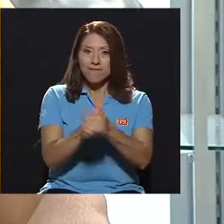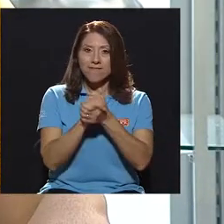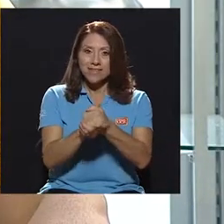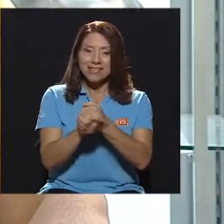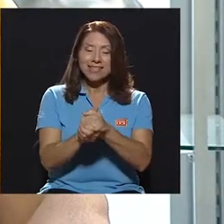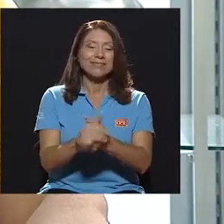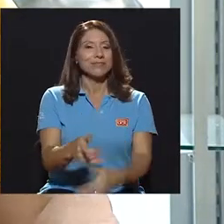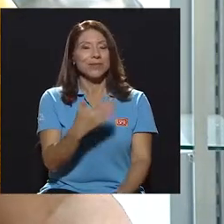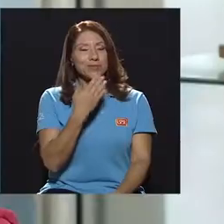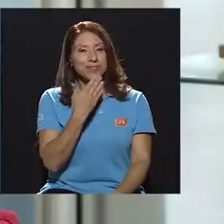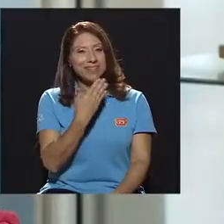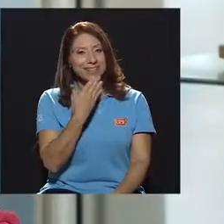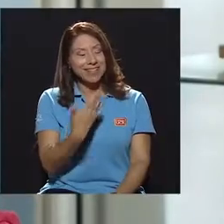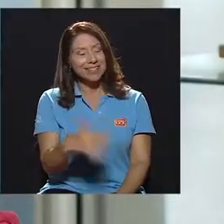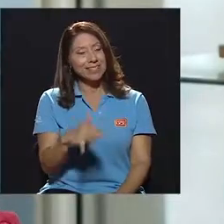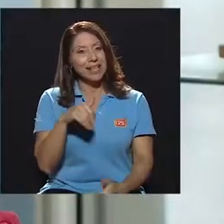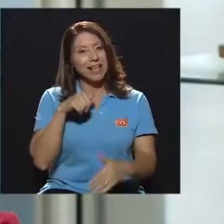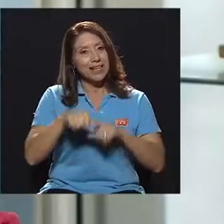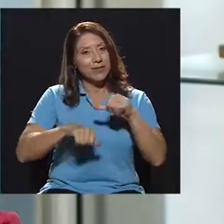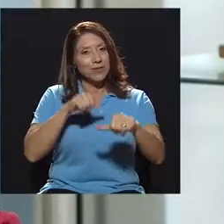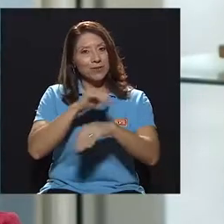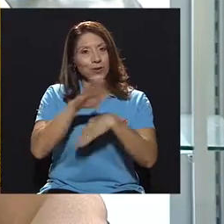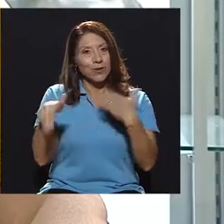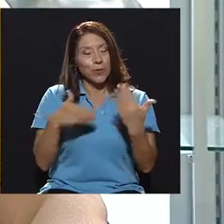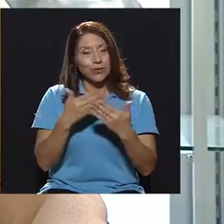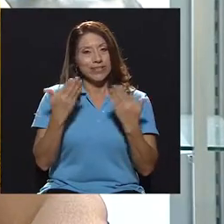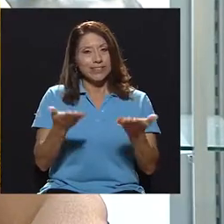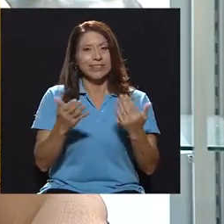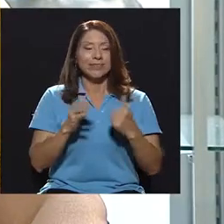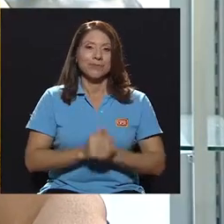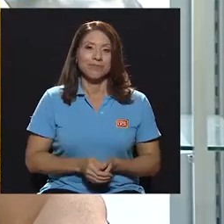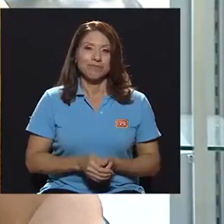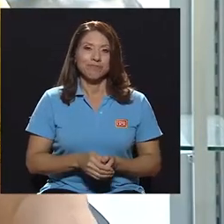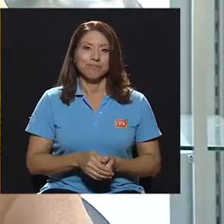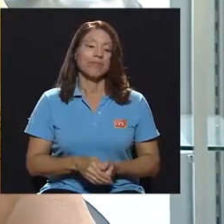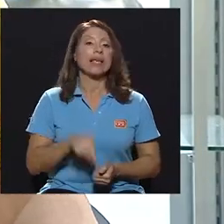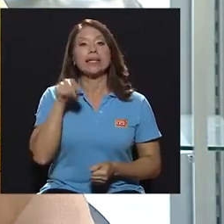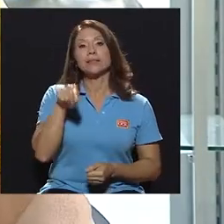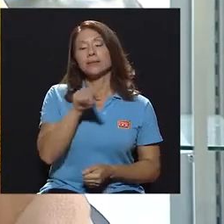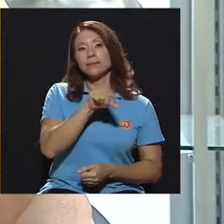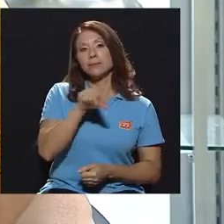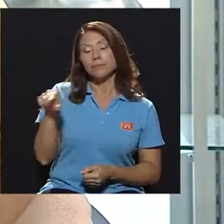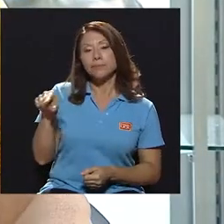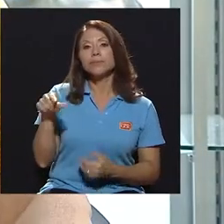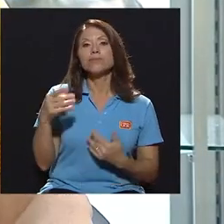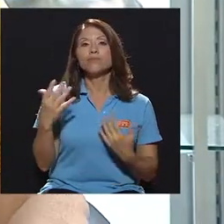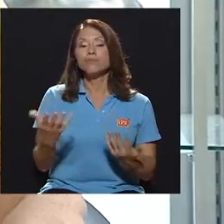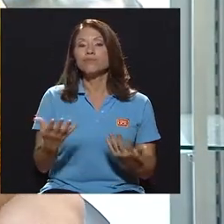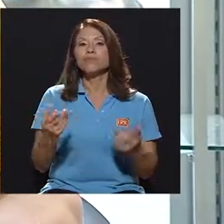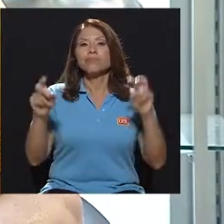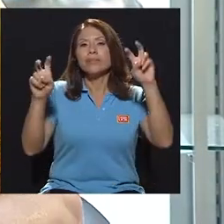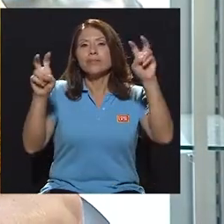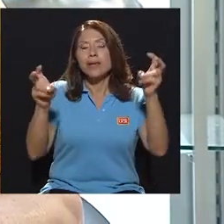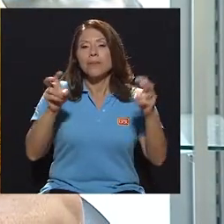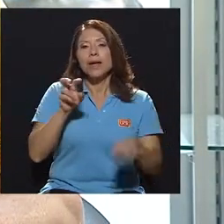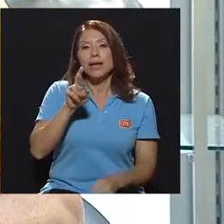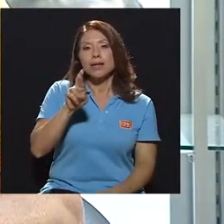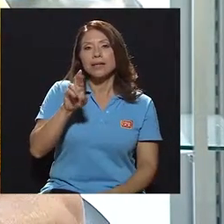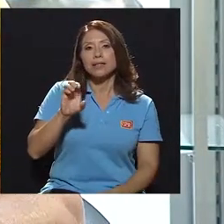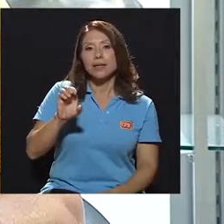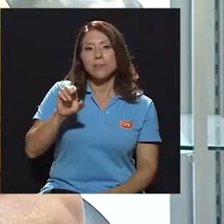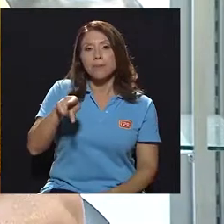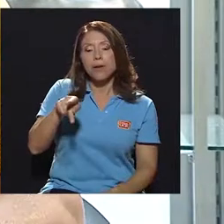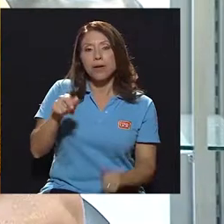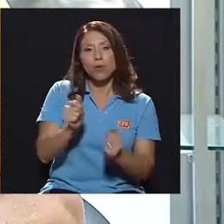Bueno, muchísimas gracias, más bien el esfuerzo de todos ha sido esto. Claro. Esta semana nos convoca el tema del RCP con las manos